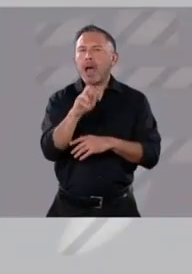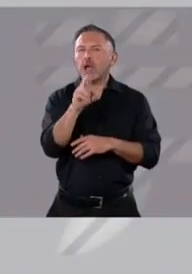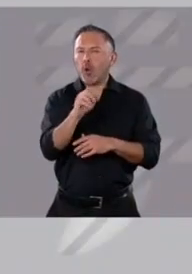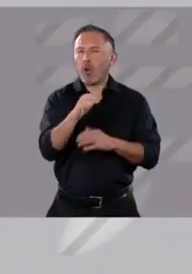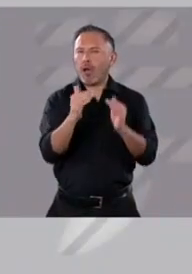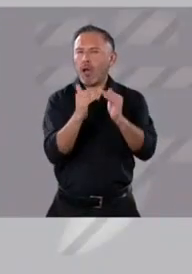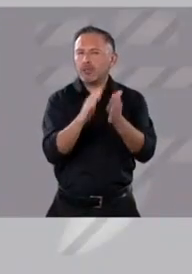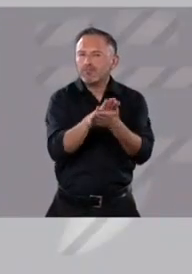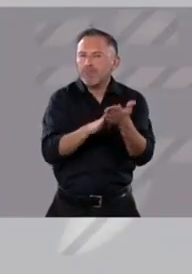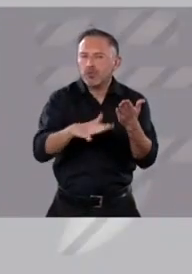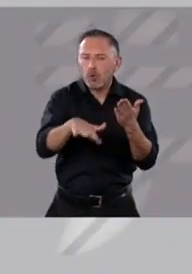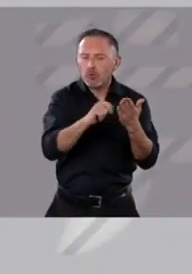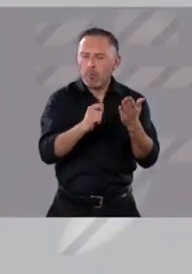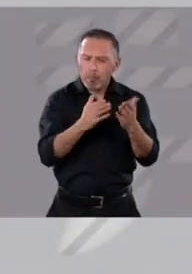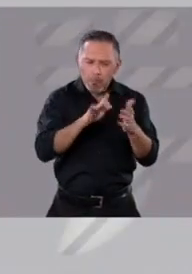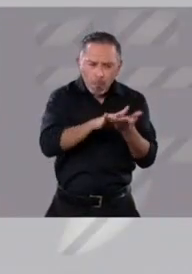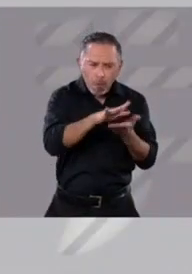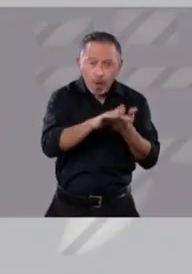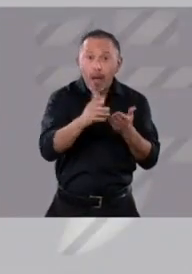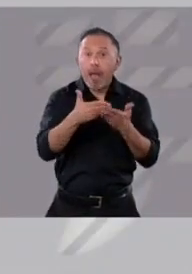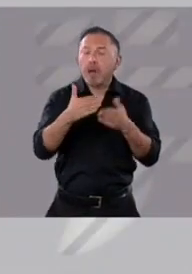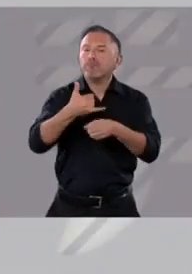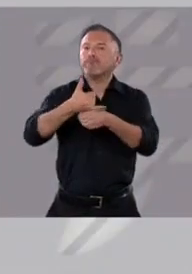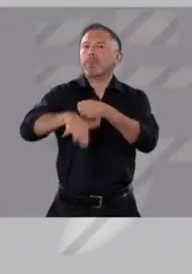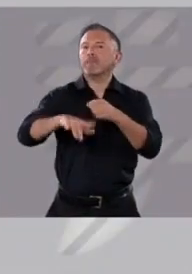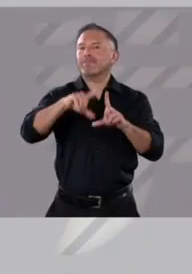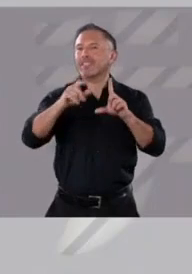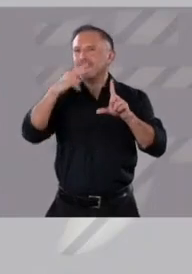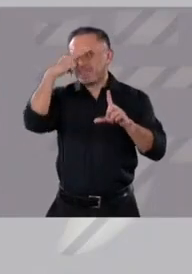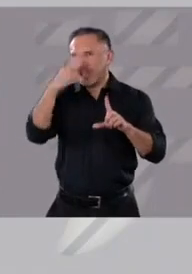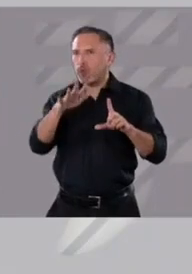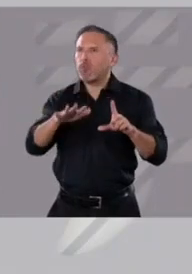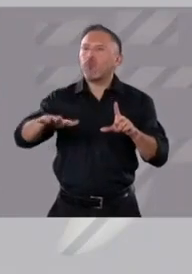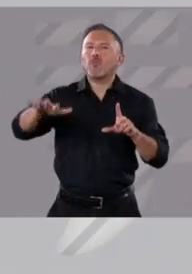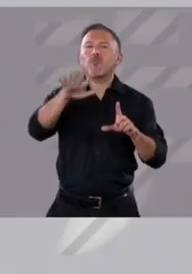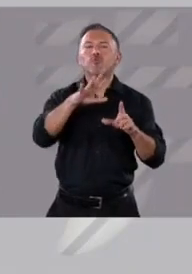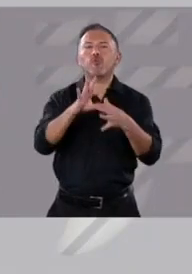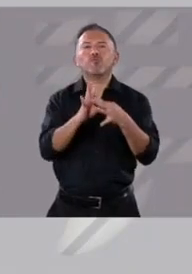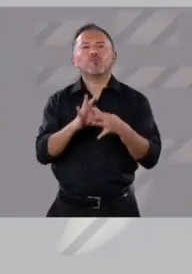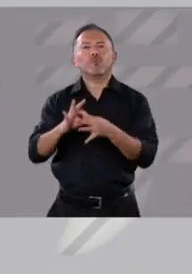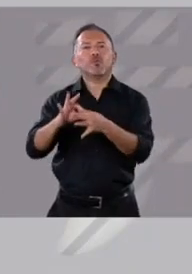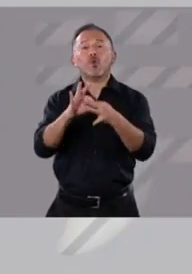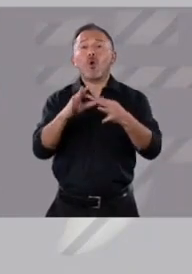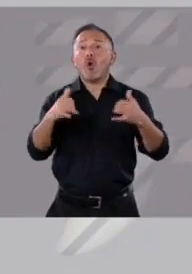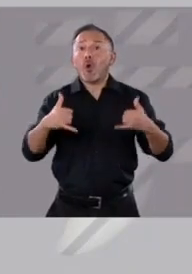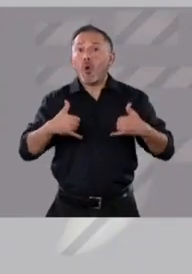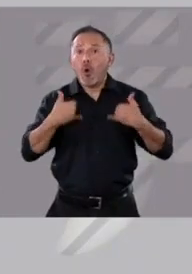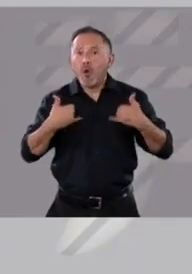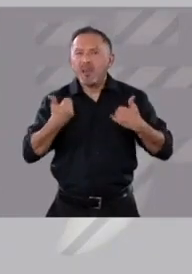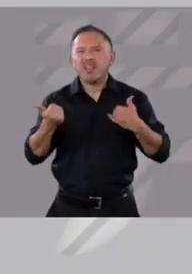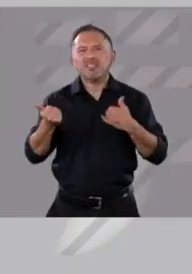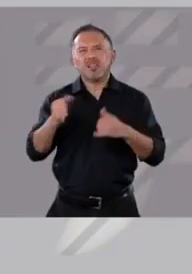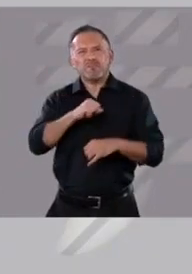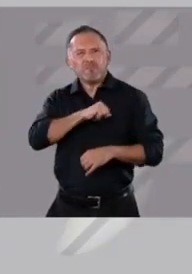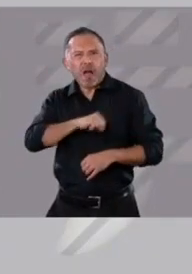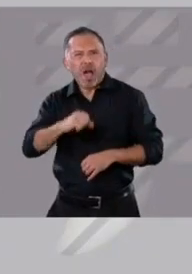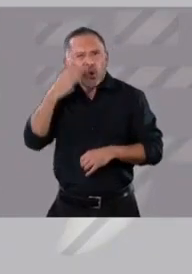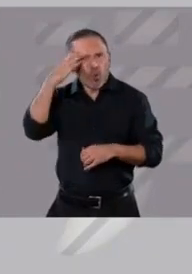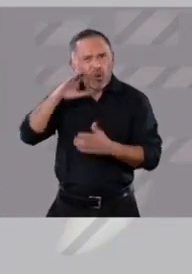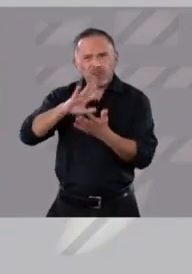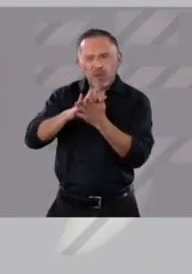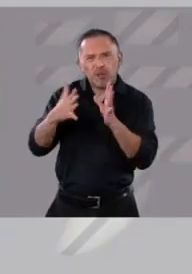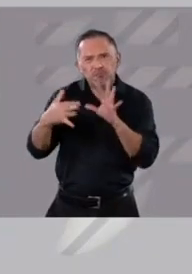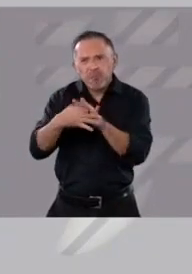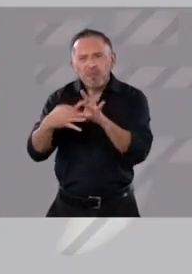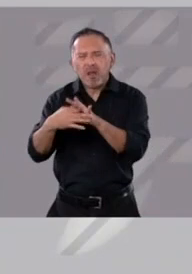Jóvenes uniendo a la Nación. Es decir, vamos a sacar a los jóvenes de sus vínculos con las bandas delictivas y les vamos a dar